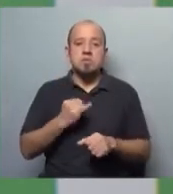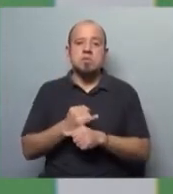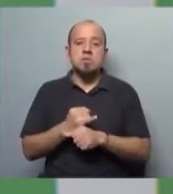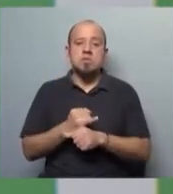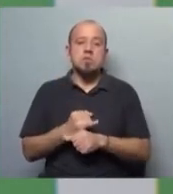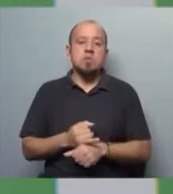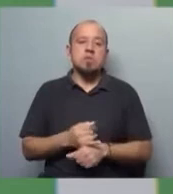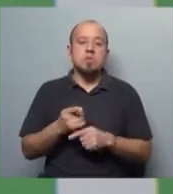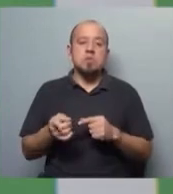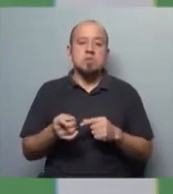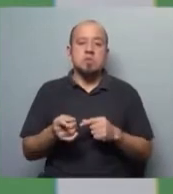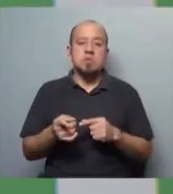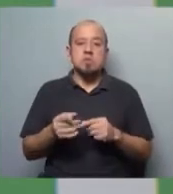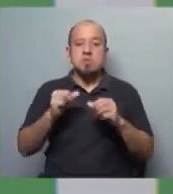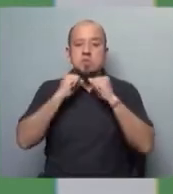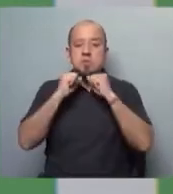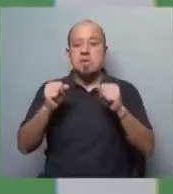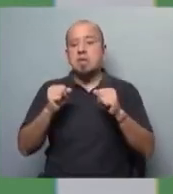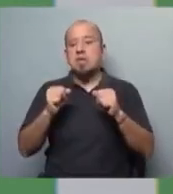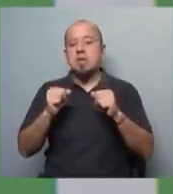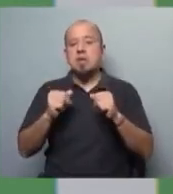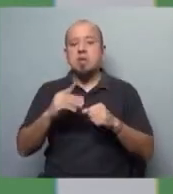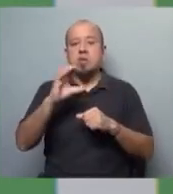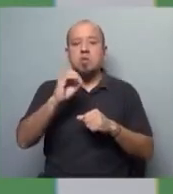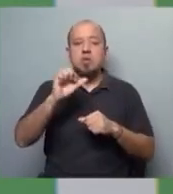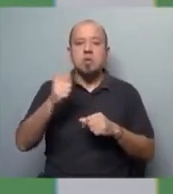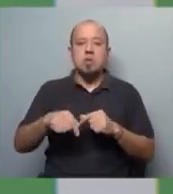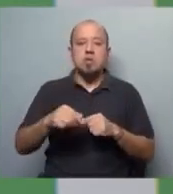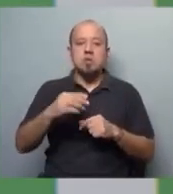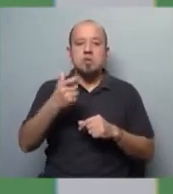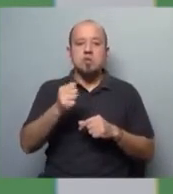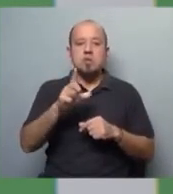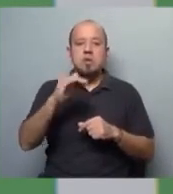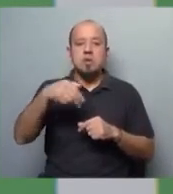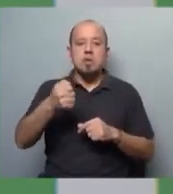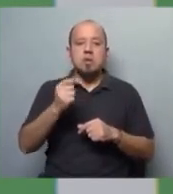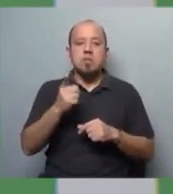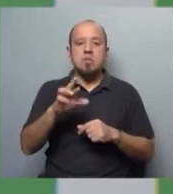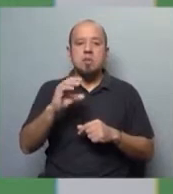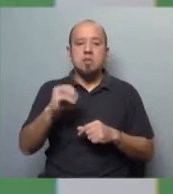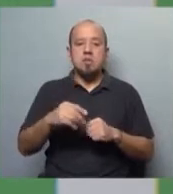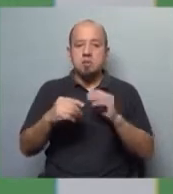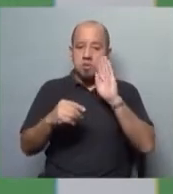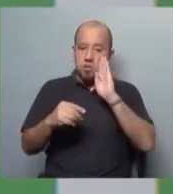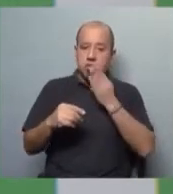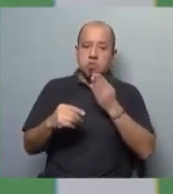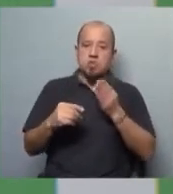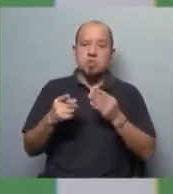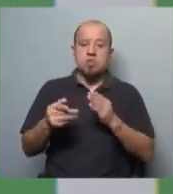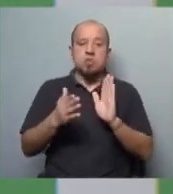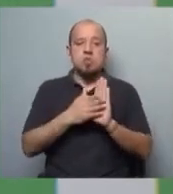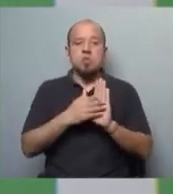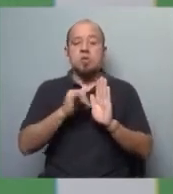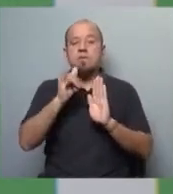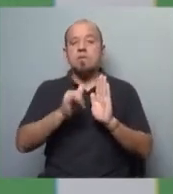recientemente el secretario general de la OEA, el señor Luis Almagro, reconoce en un informe del